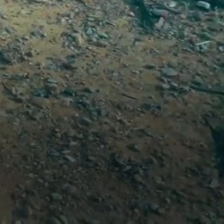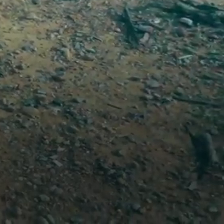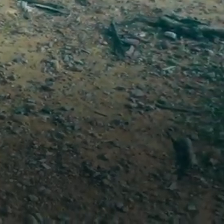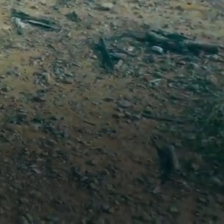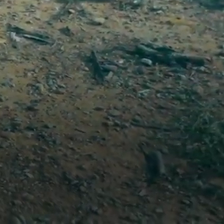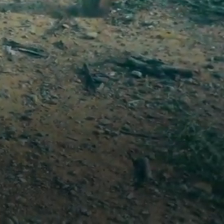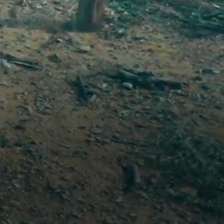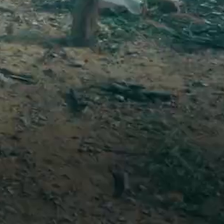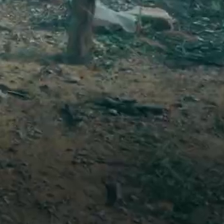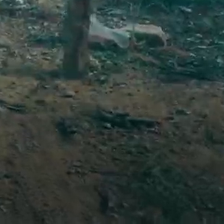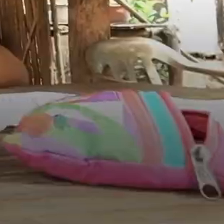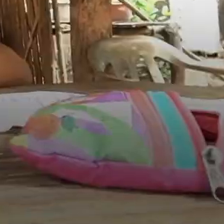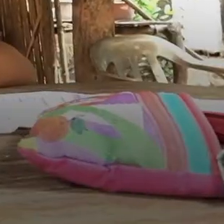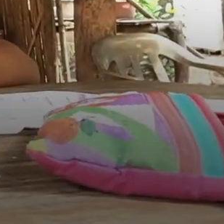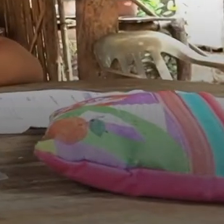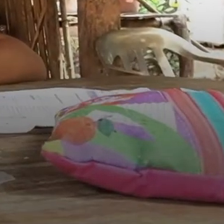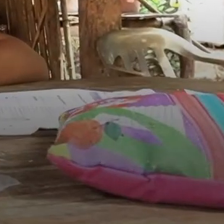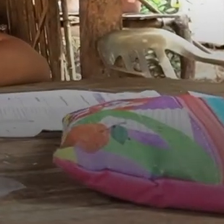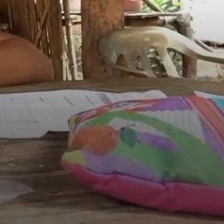We'll be right back.